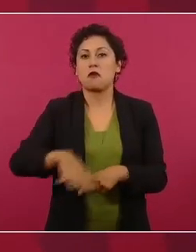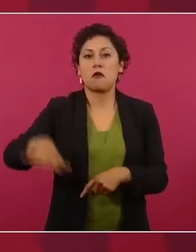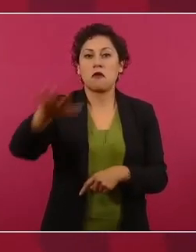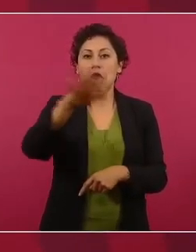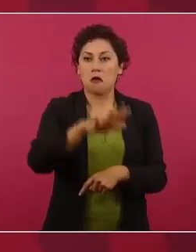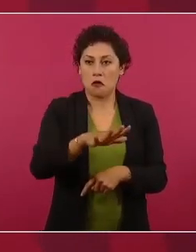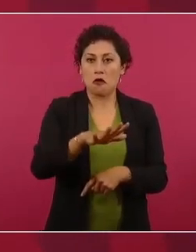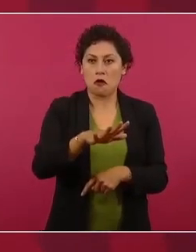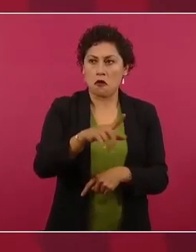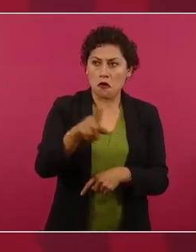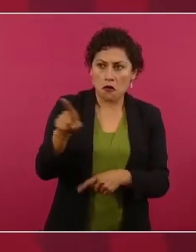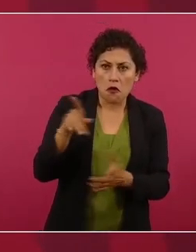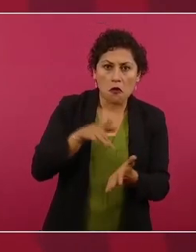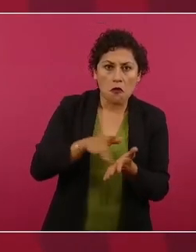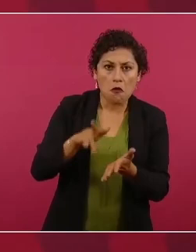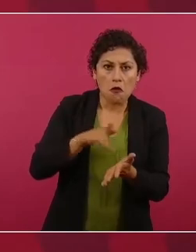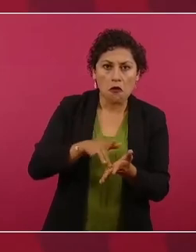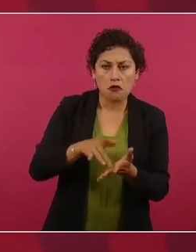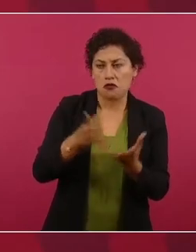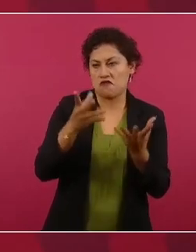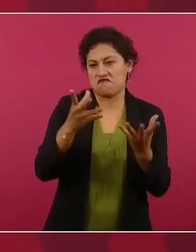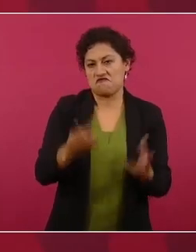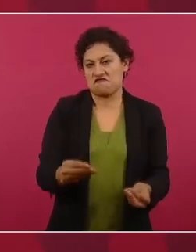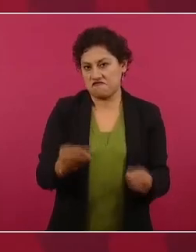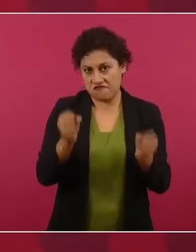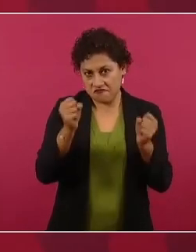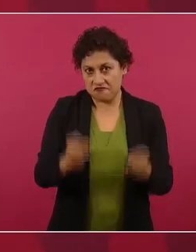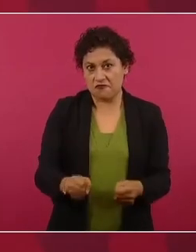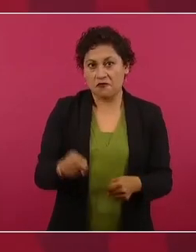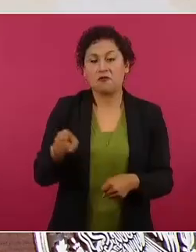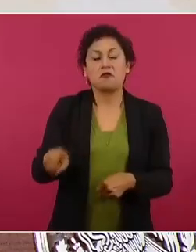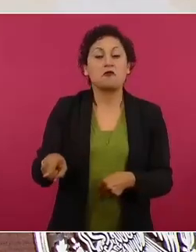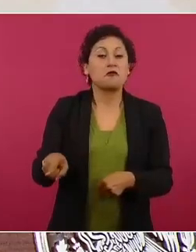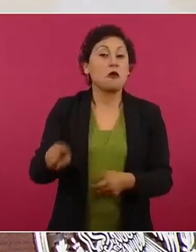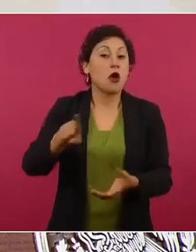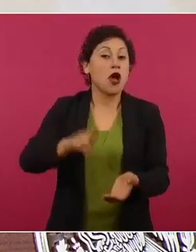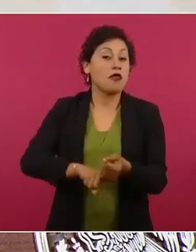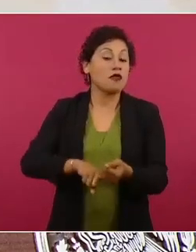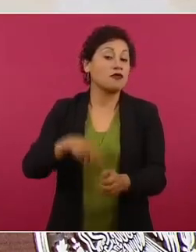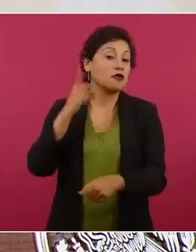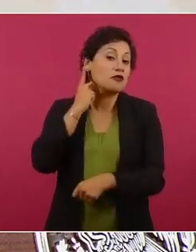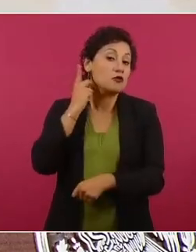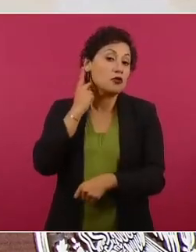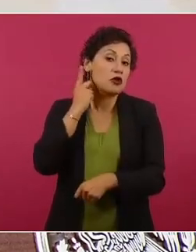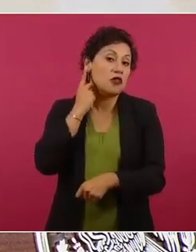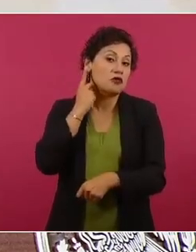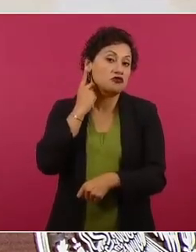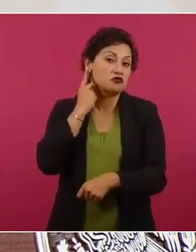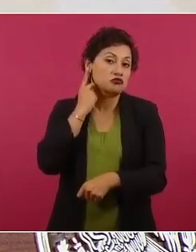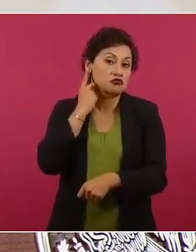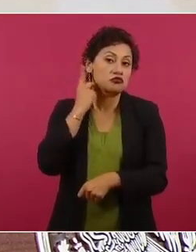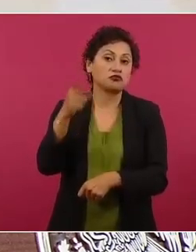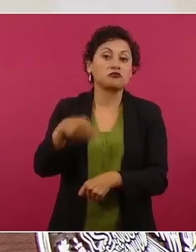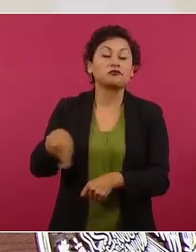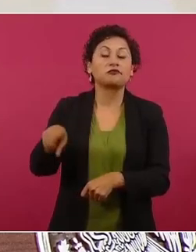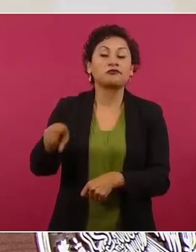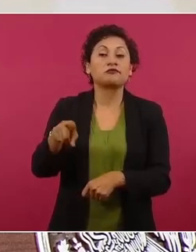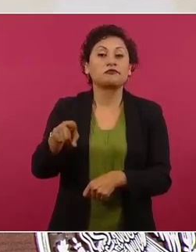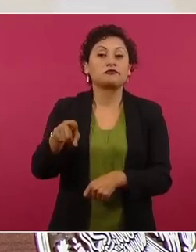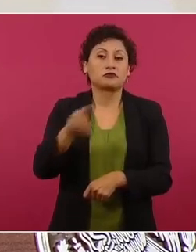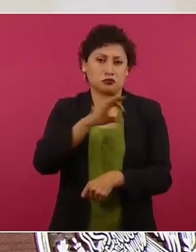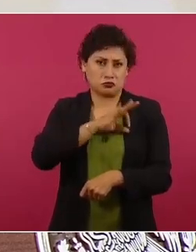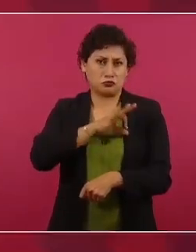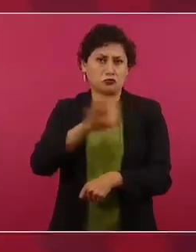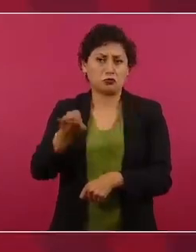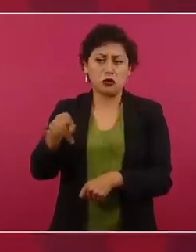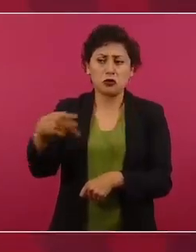diputados en el Congreso pueden meter